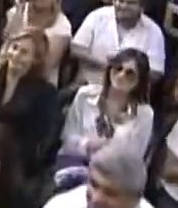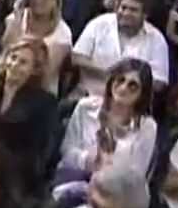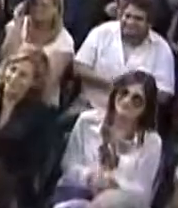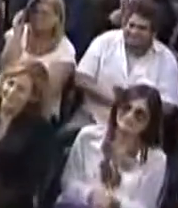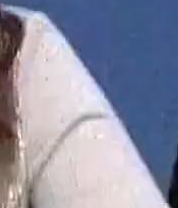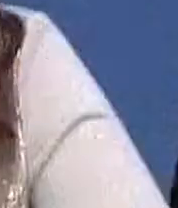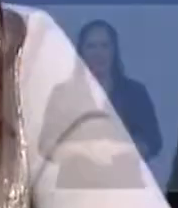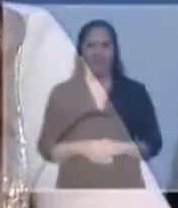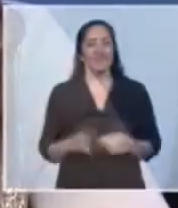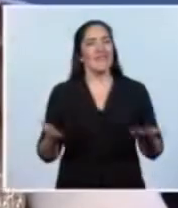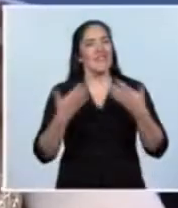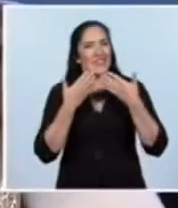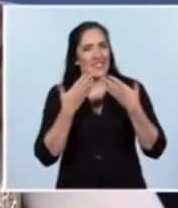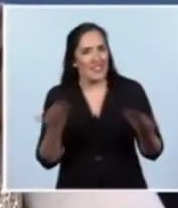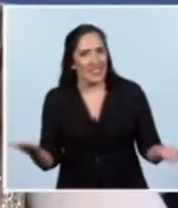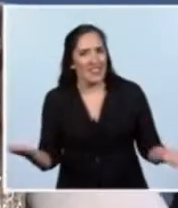Muchas gracias.